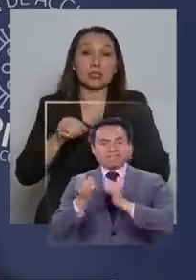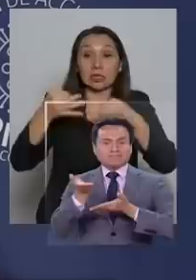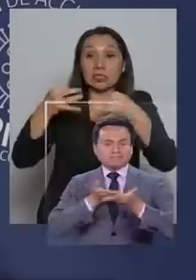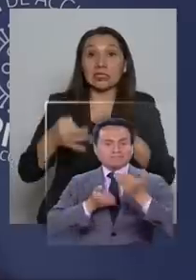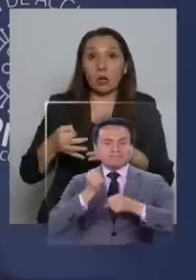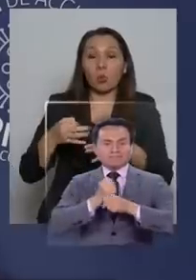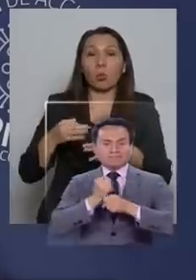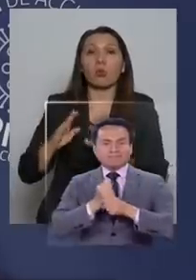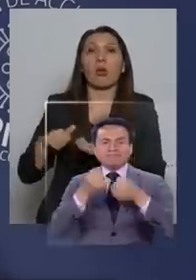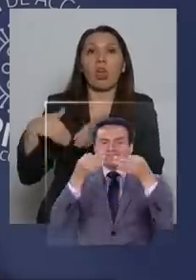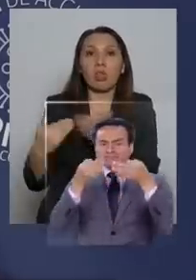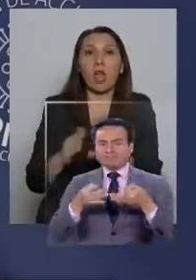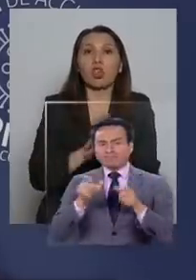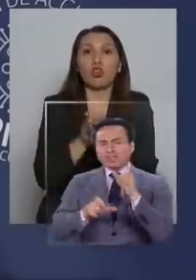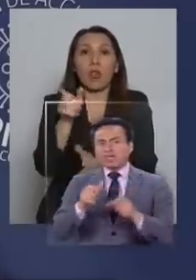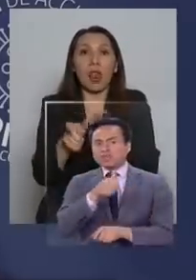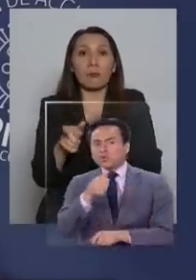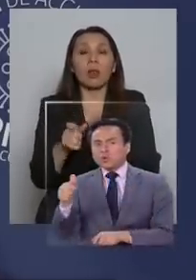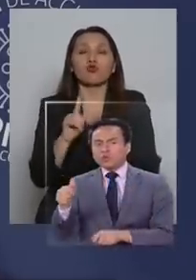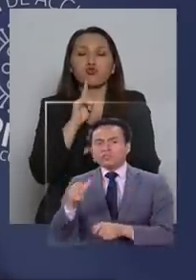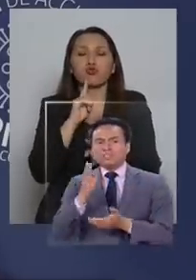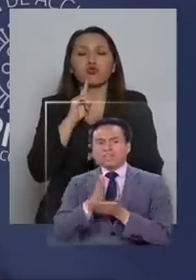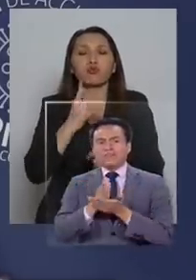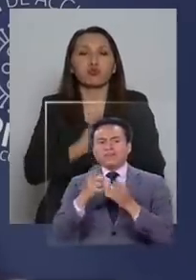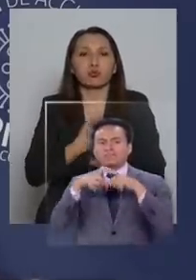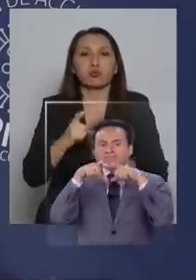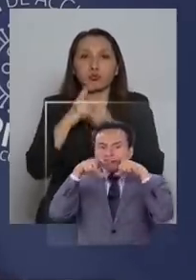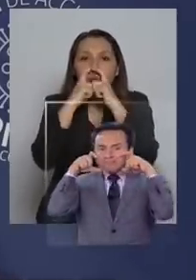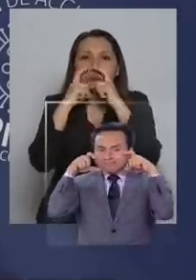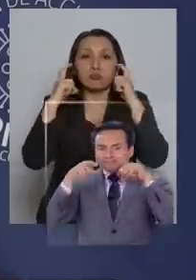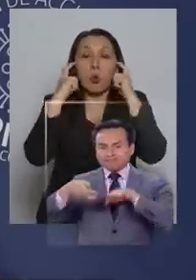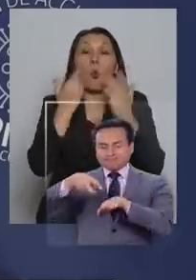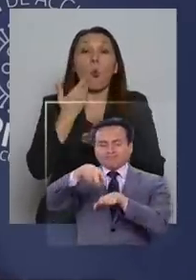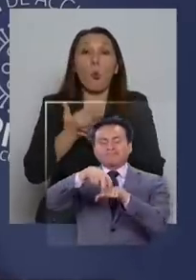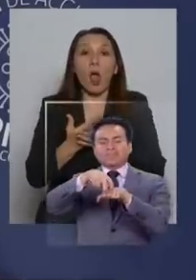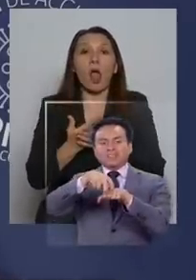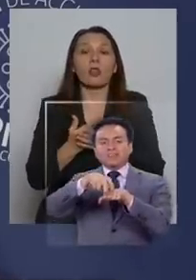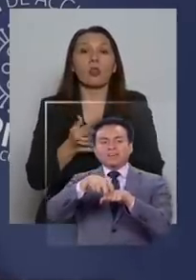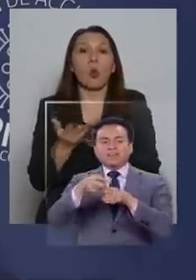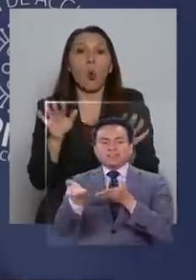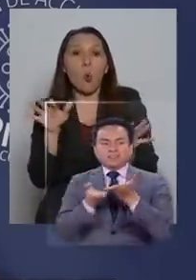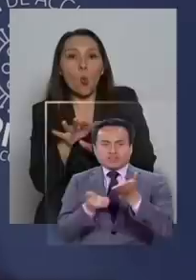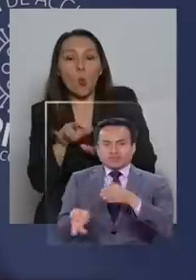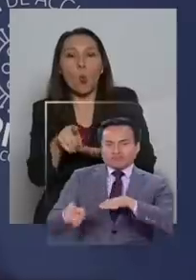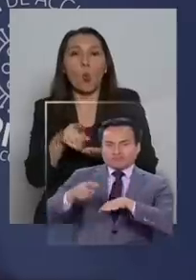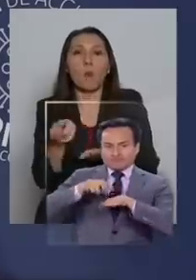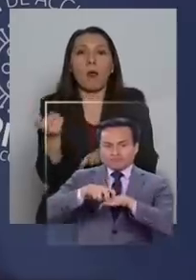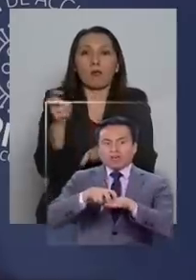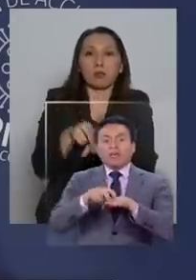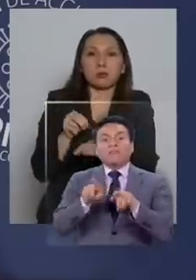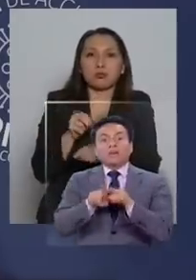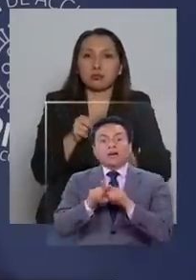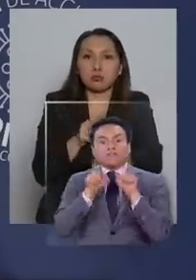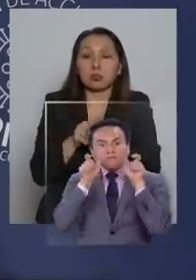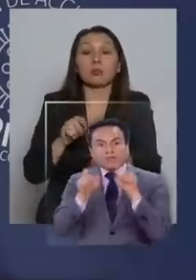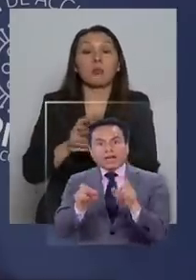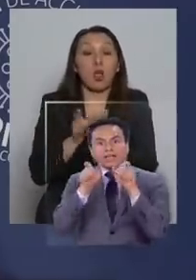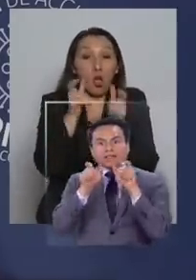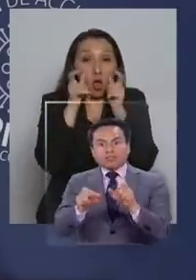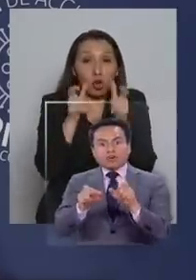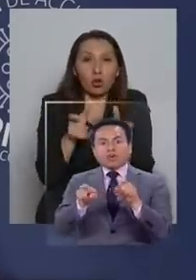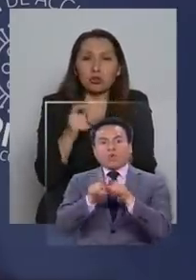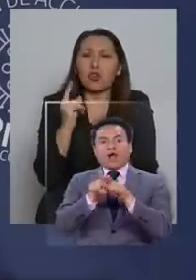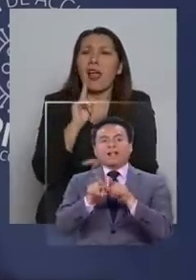aseguren que todos los pasajeros lleven las mascarillas puestas cuando estén ocupando los servicios. La fiscalización en general